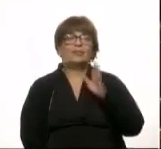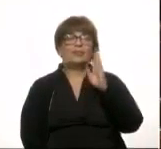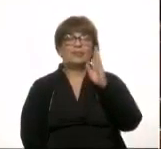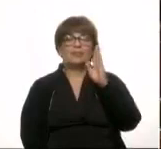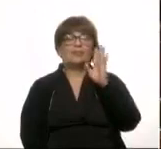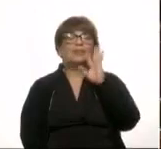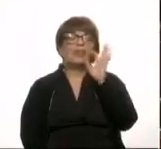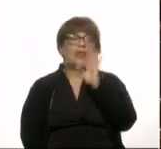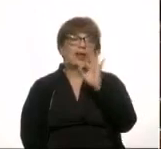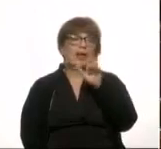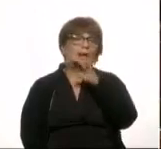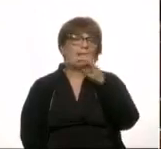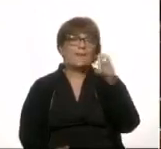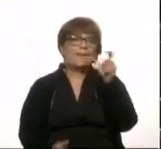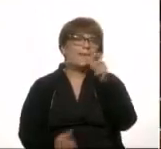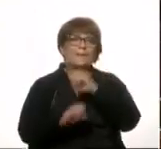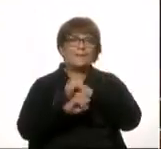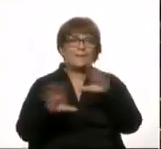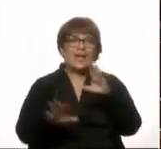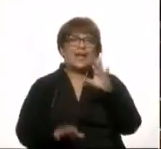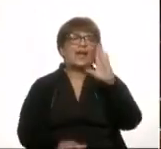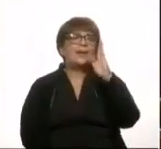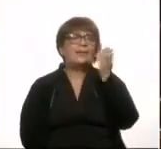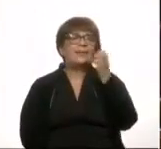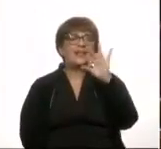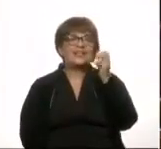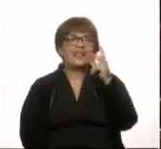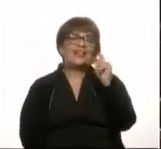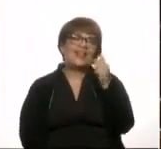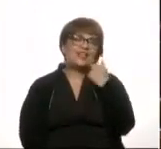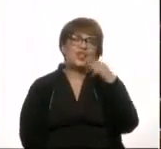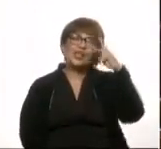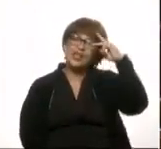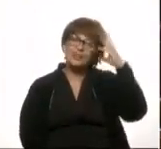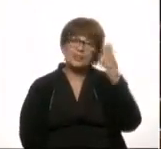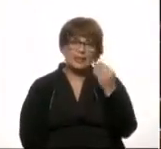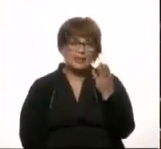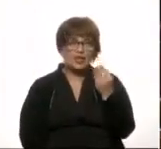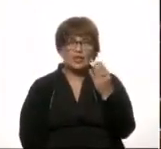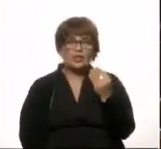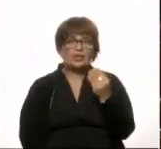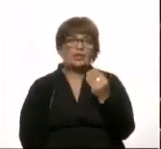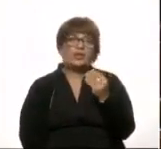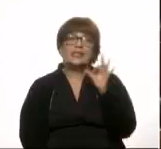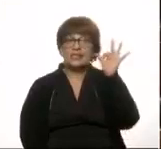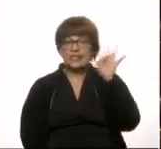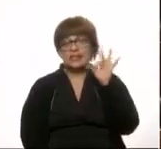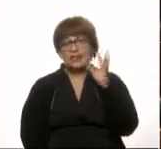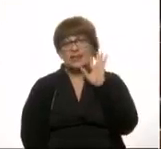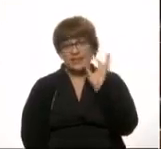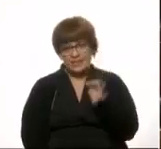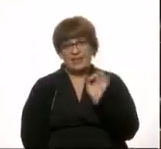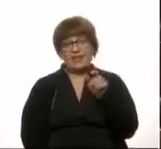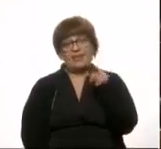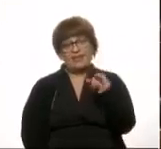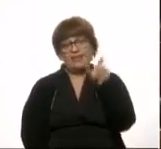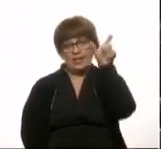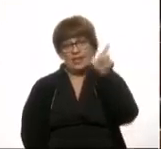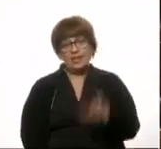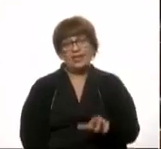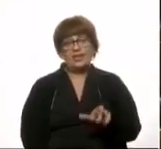pasada, disculpe, como tengo tanto respeto, tengo tanto respeto por la senadora y sé que es una persona